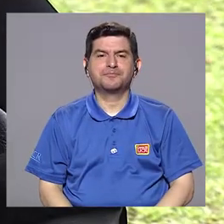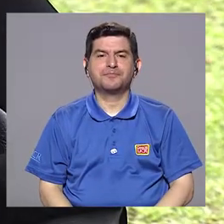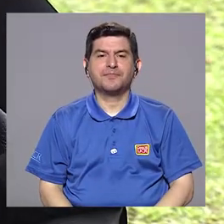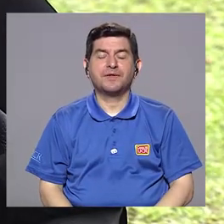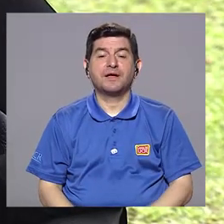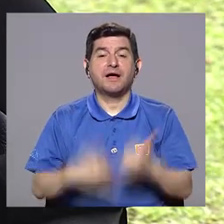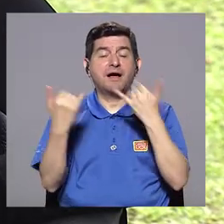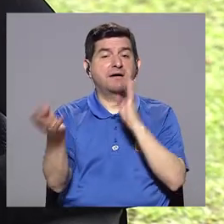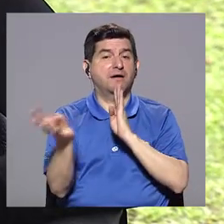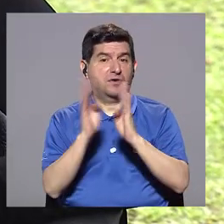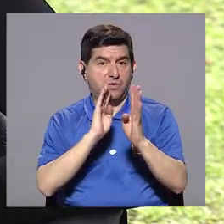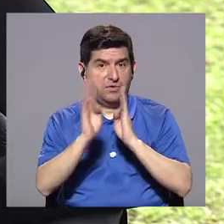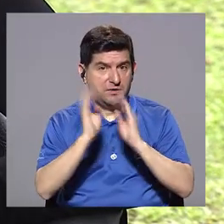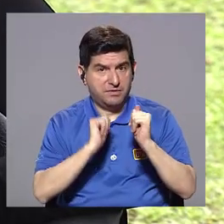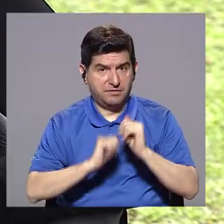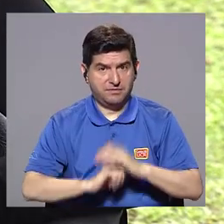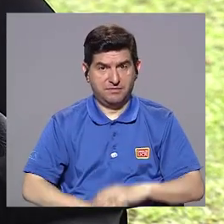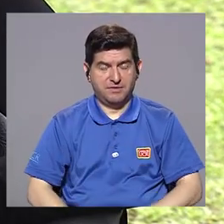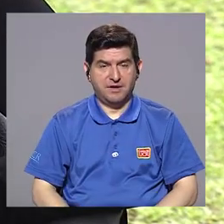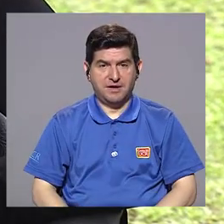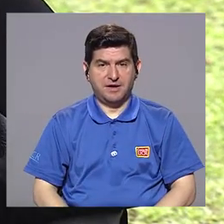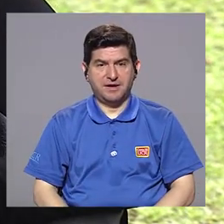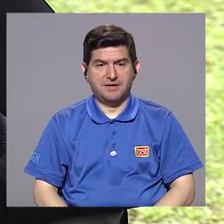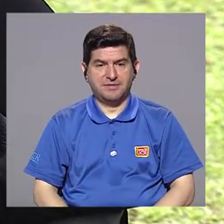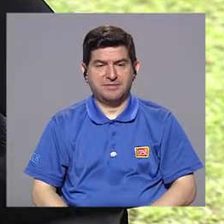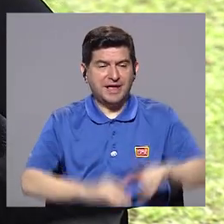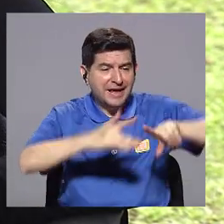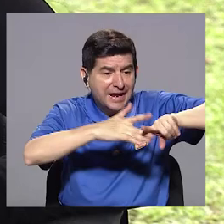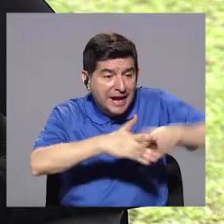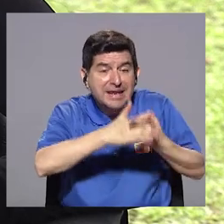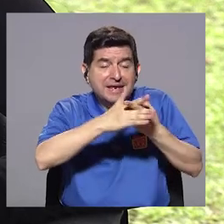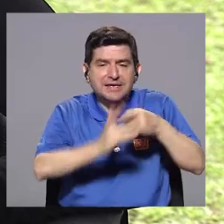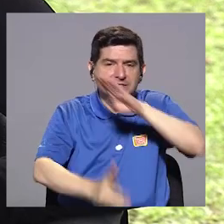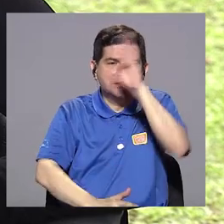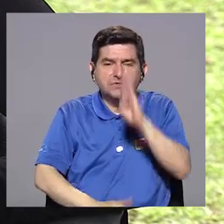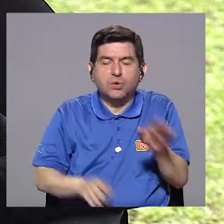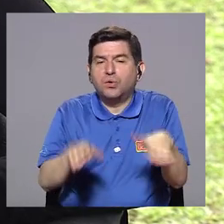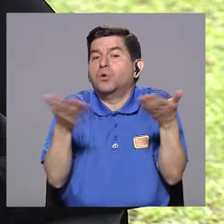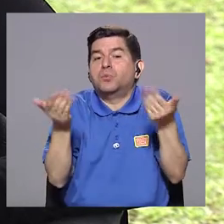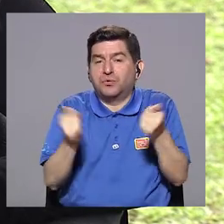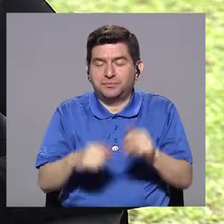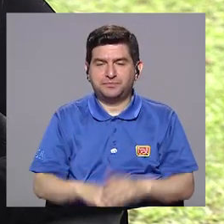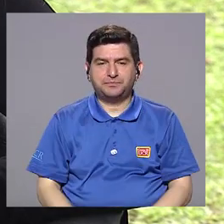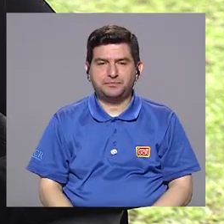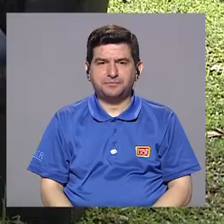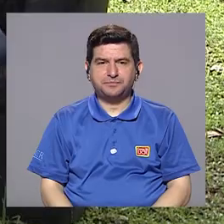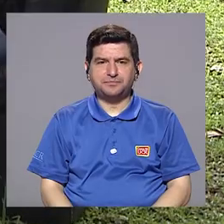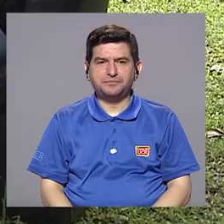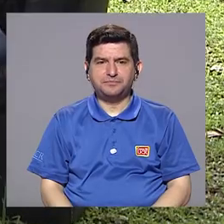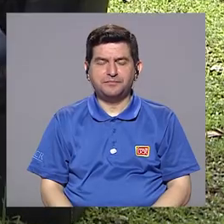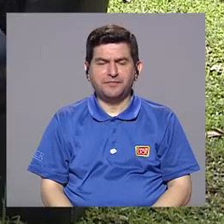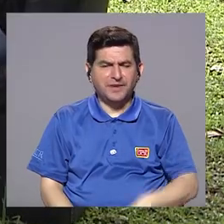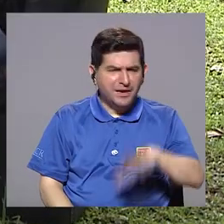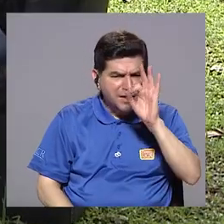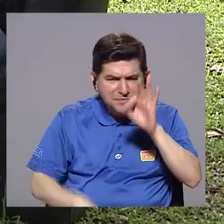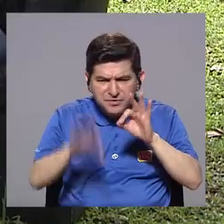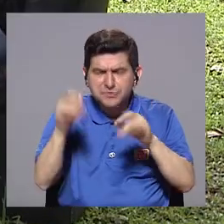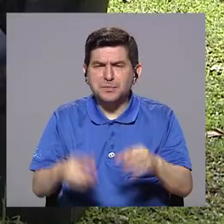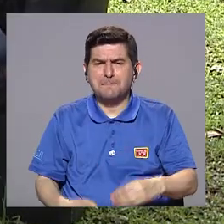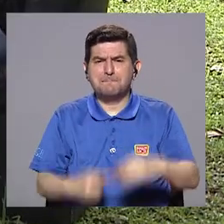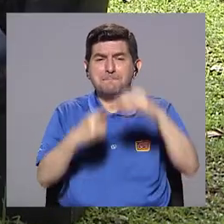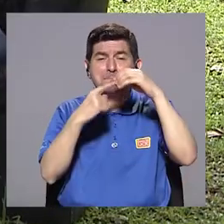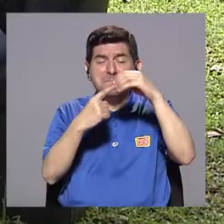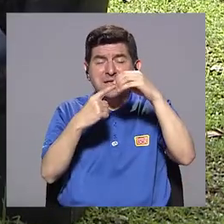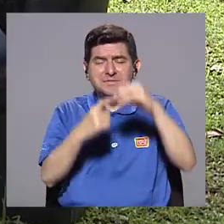Doctor, hablemos de los desencadenantes de la bipolaridad. A ver, hemos ido descubriendo que uno de los